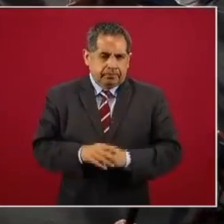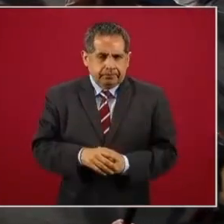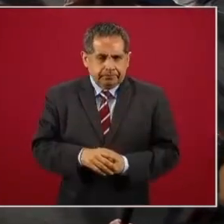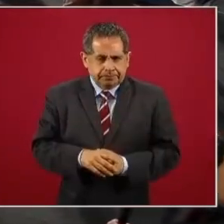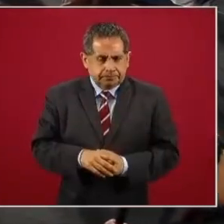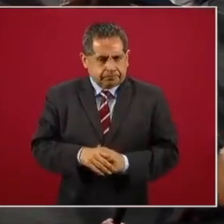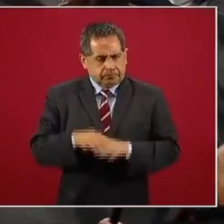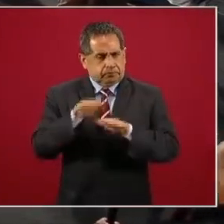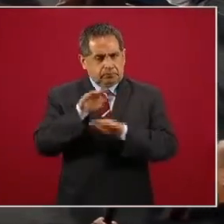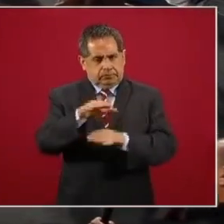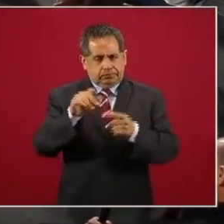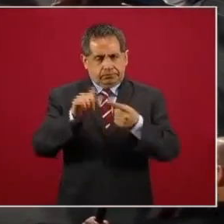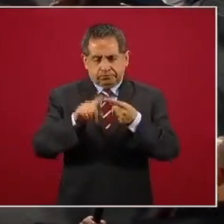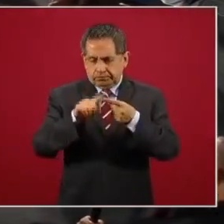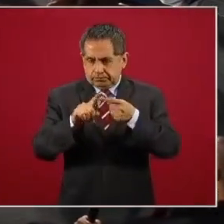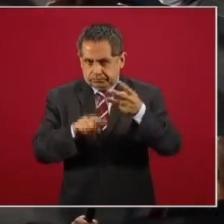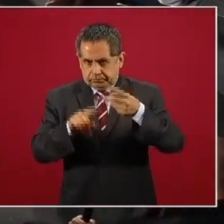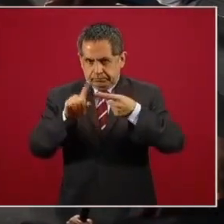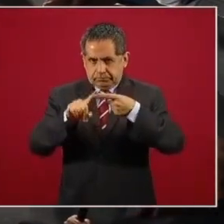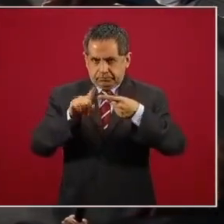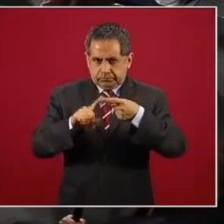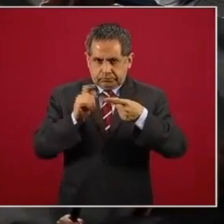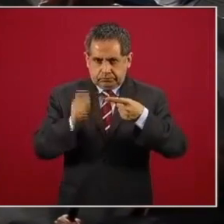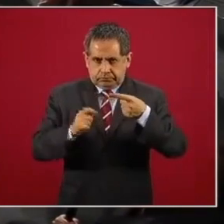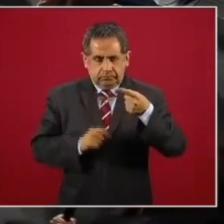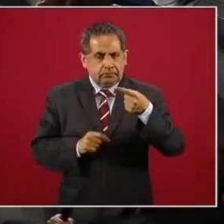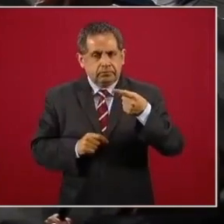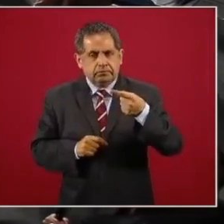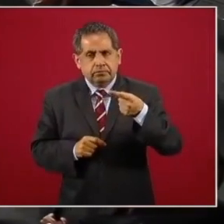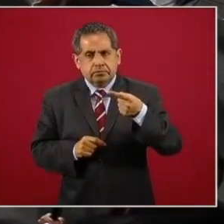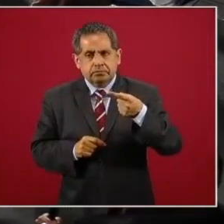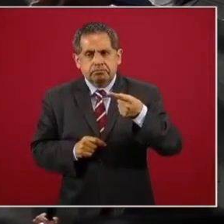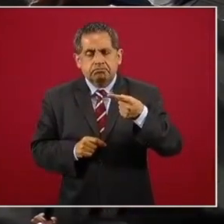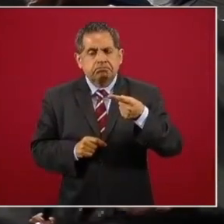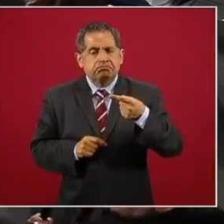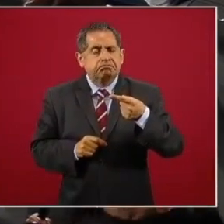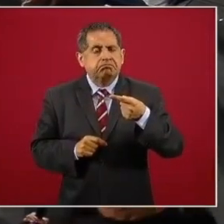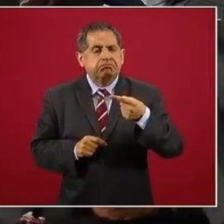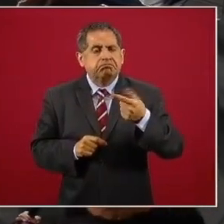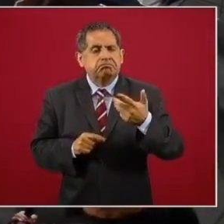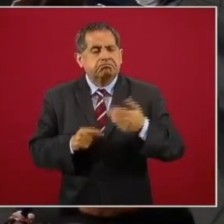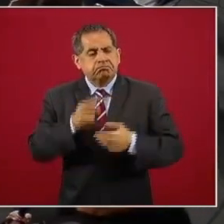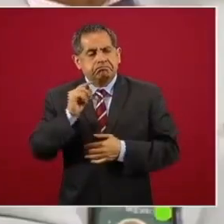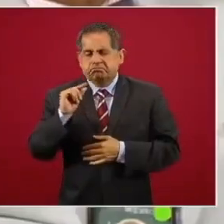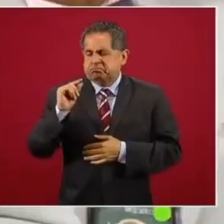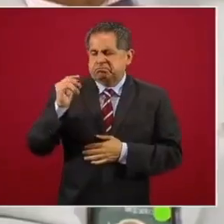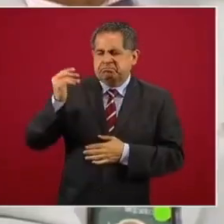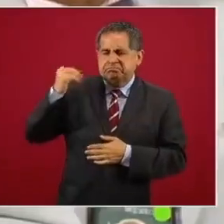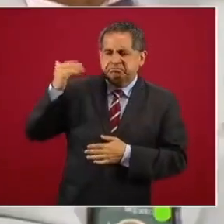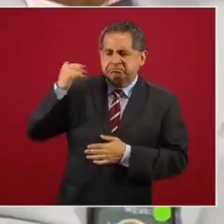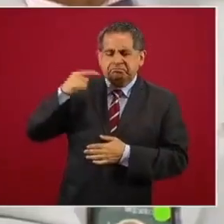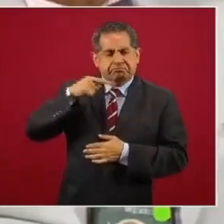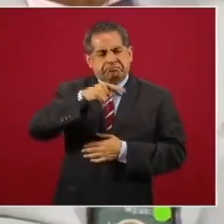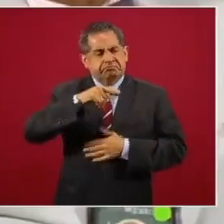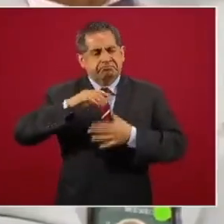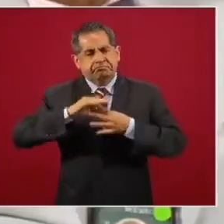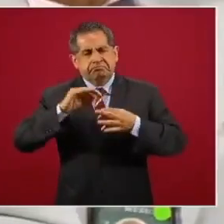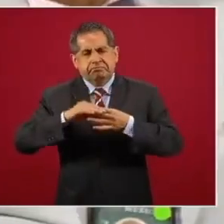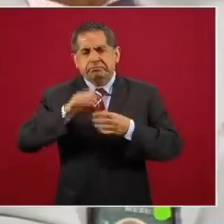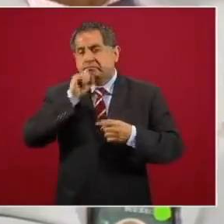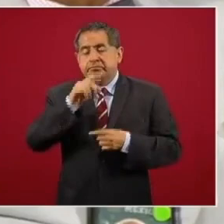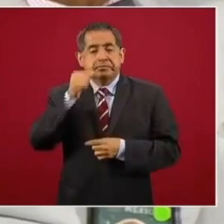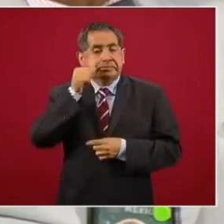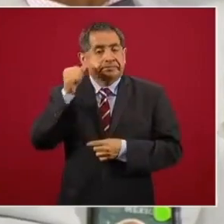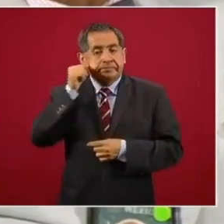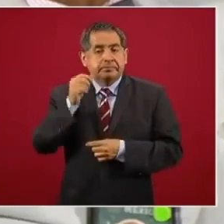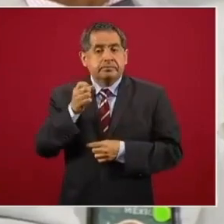Sobre el primer punto, tomando en cuenta los comentarios en días anteriores e incluso el día de ayer del